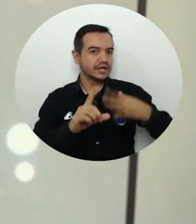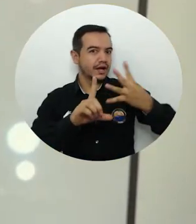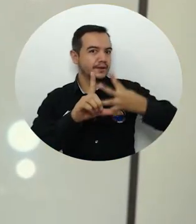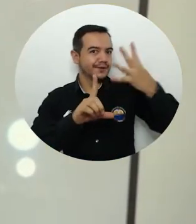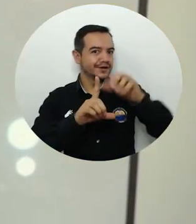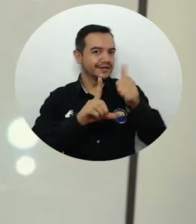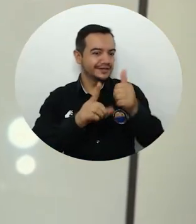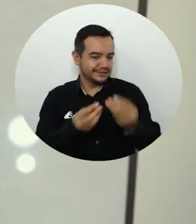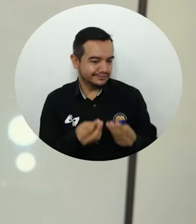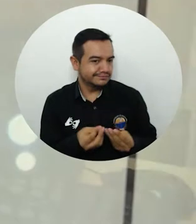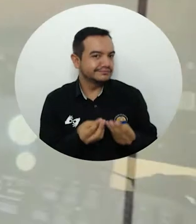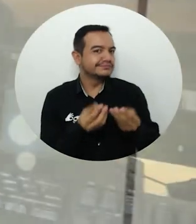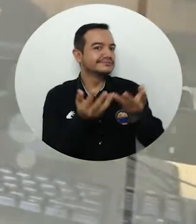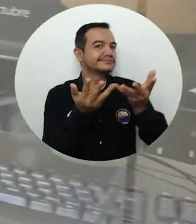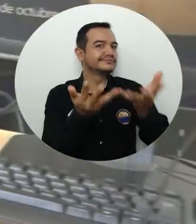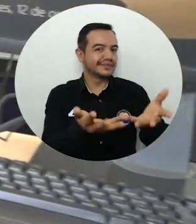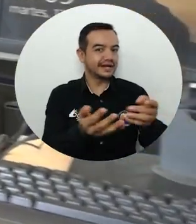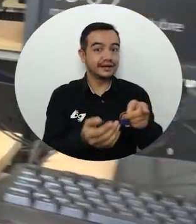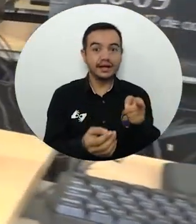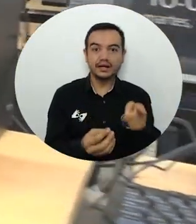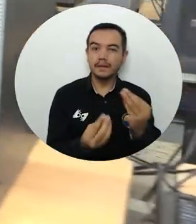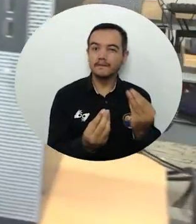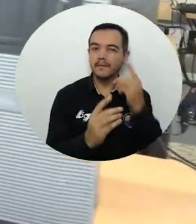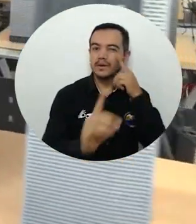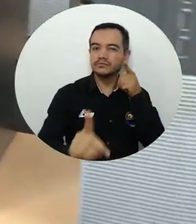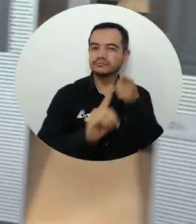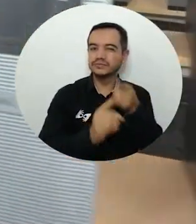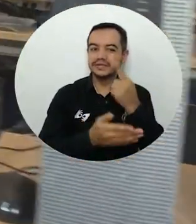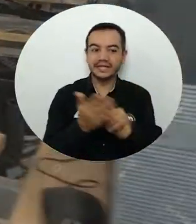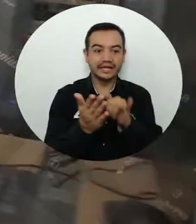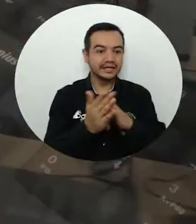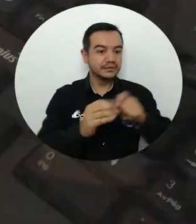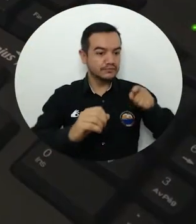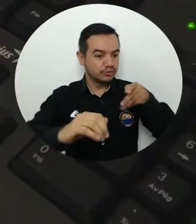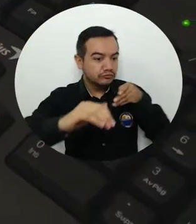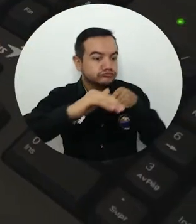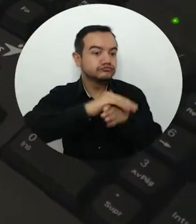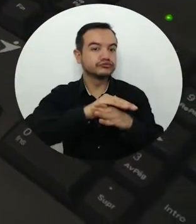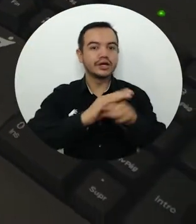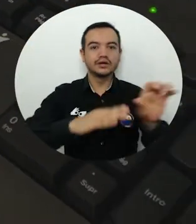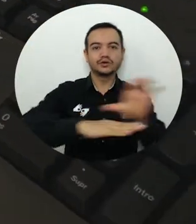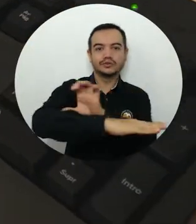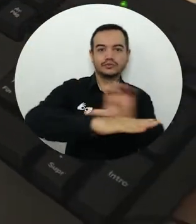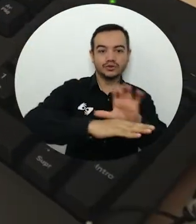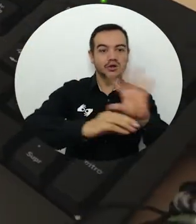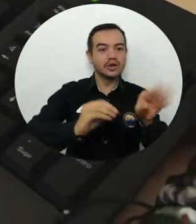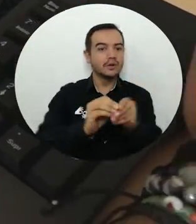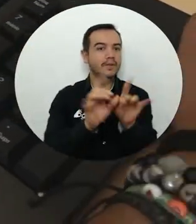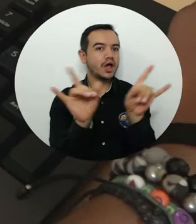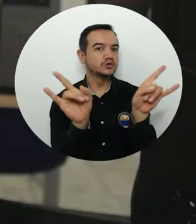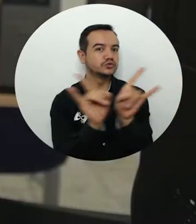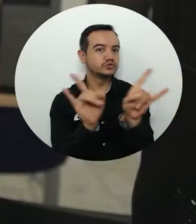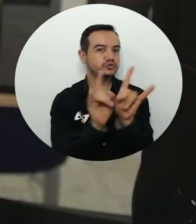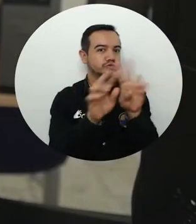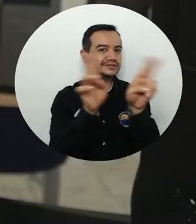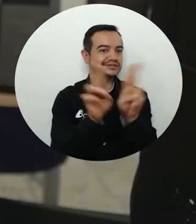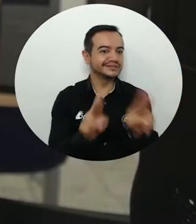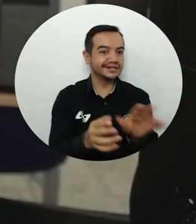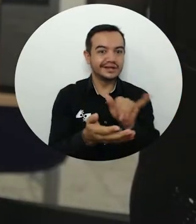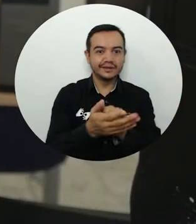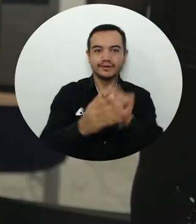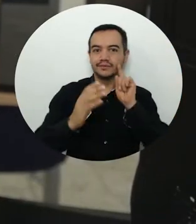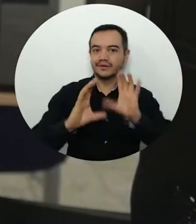de la Universidad del Magdalena, que servirá para brindar acceso a equipos de cómputo y conexión a Internet óptima